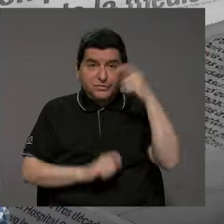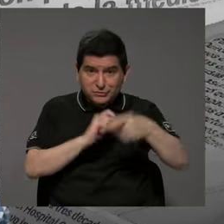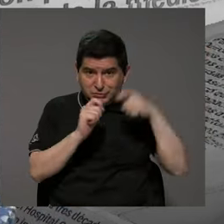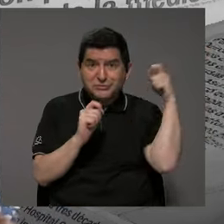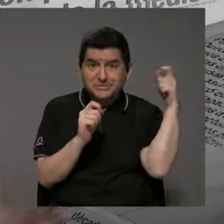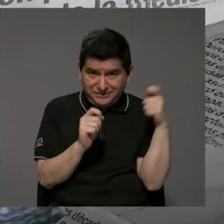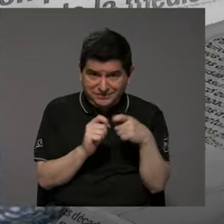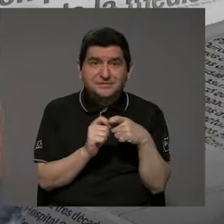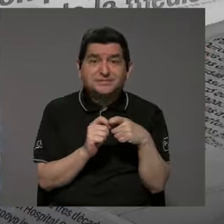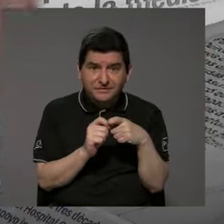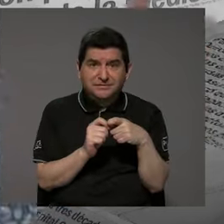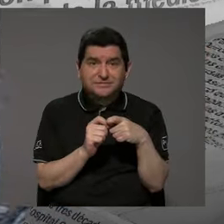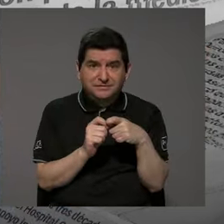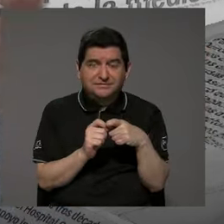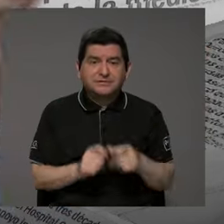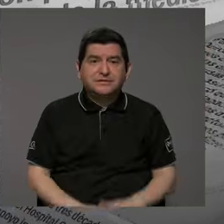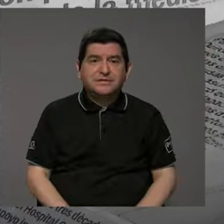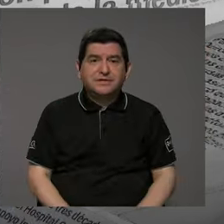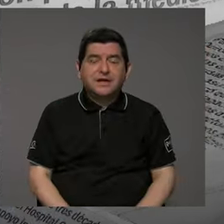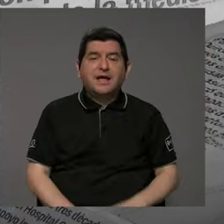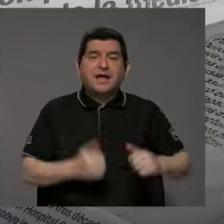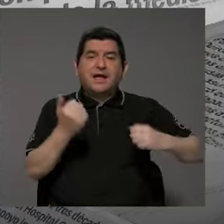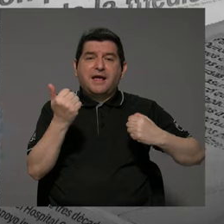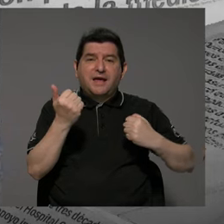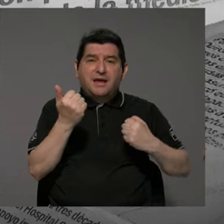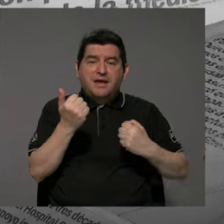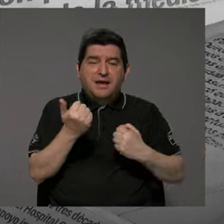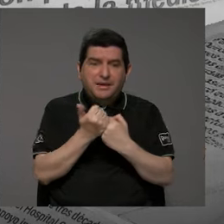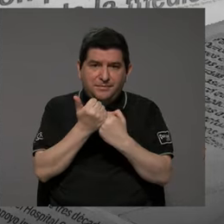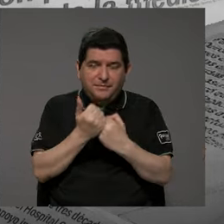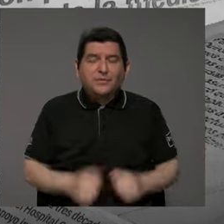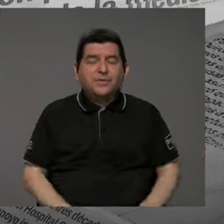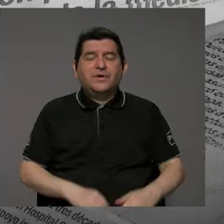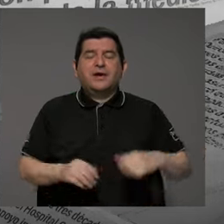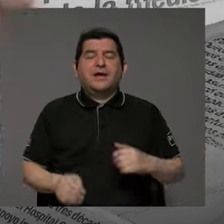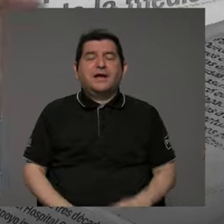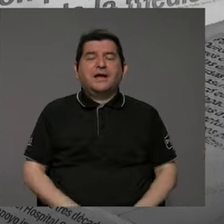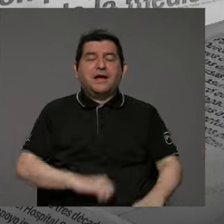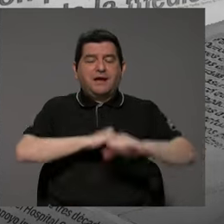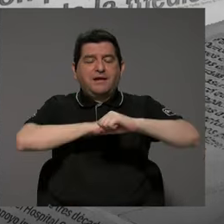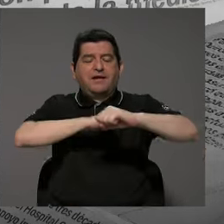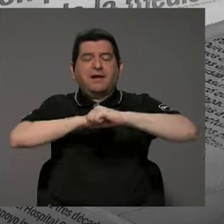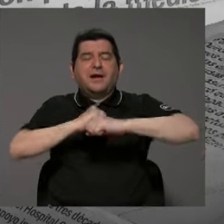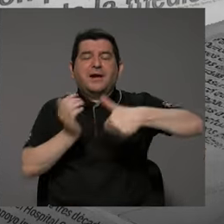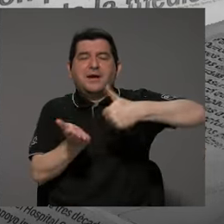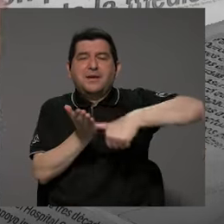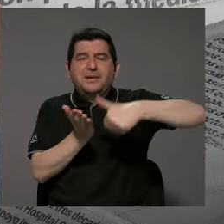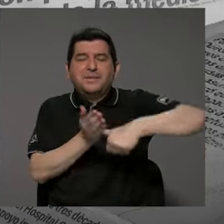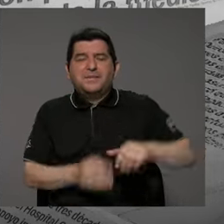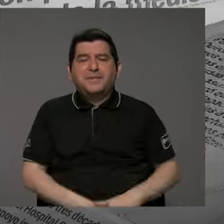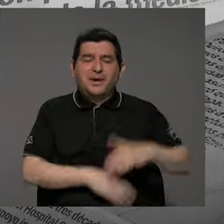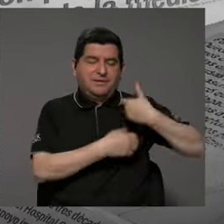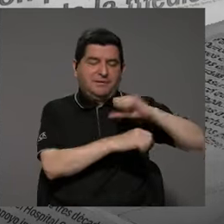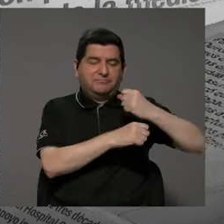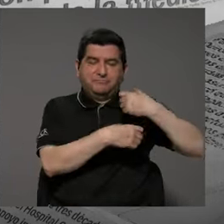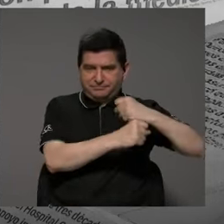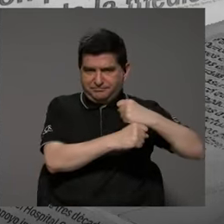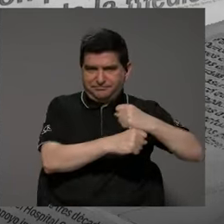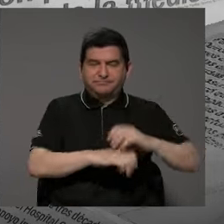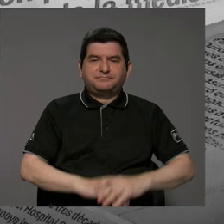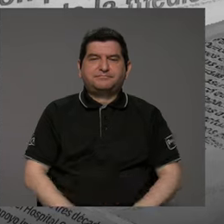en toda la campaña electoral de las municipalidades. Y efectivamente,